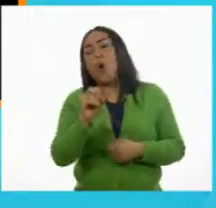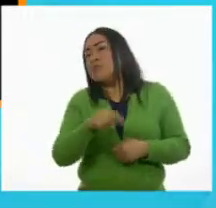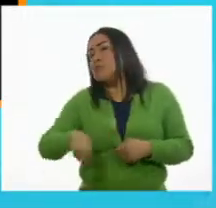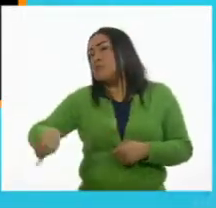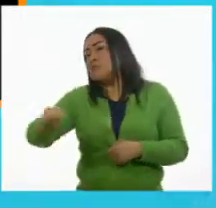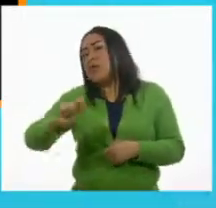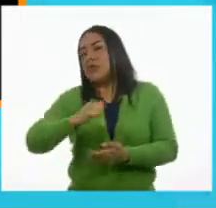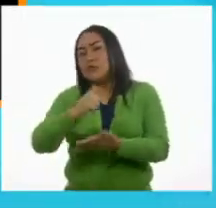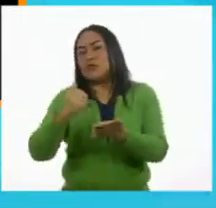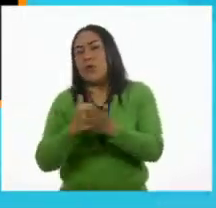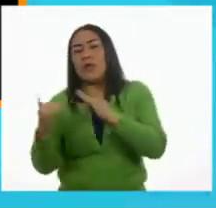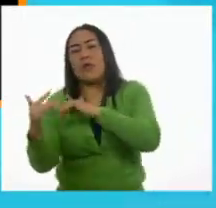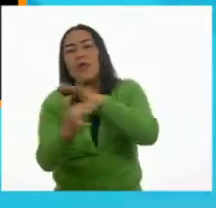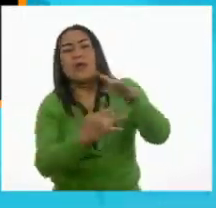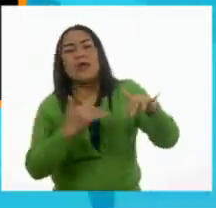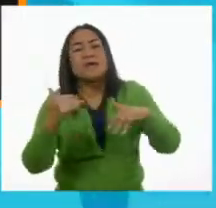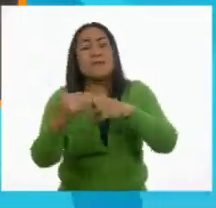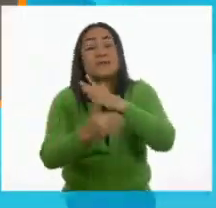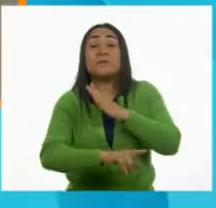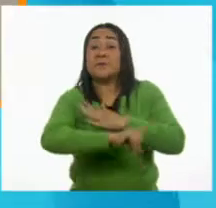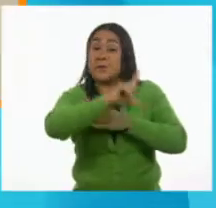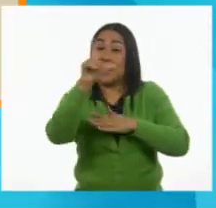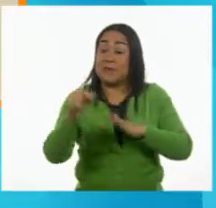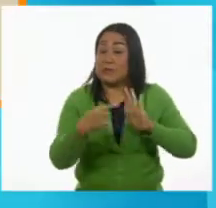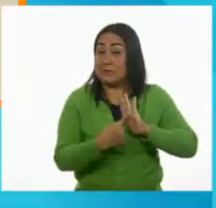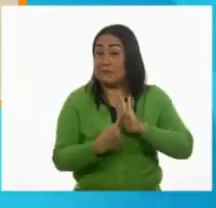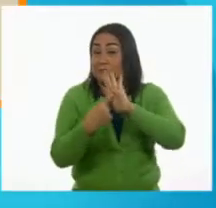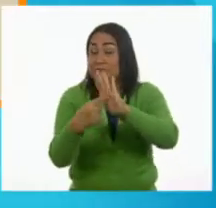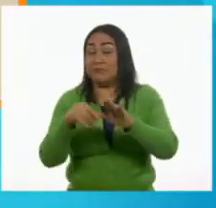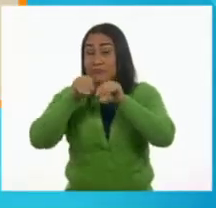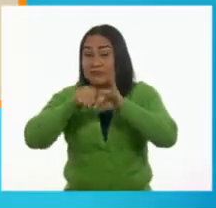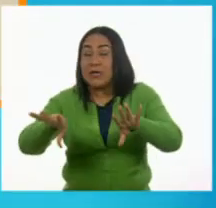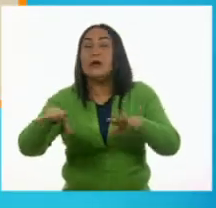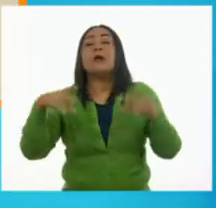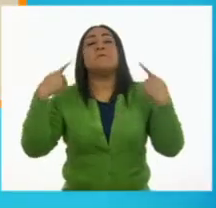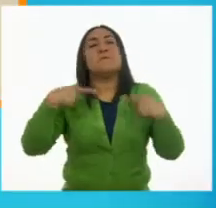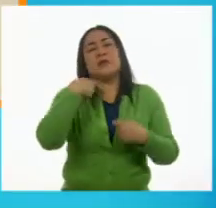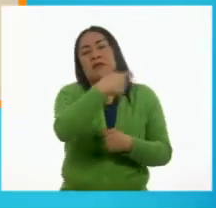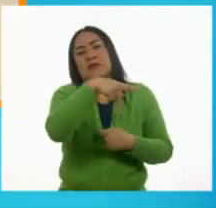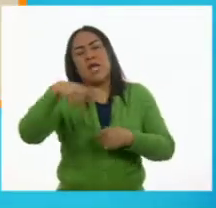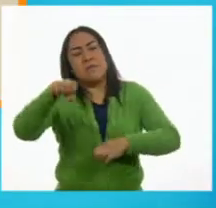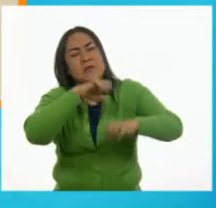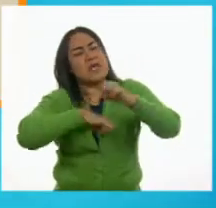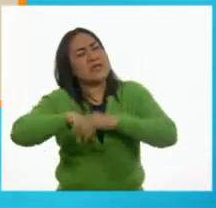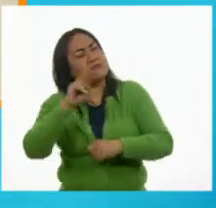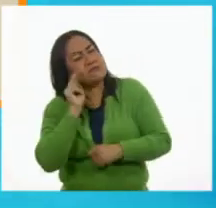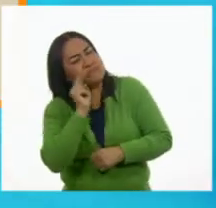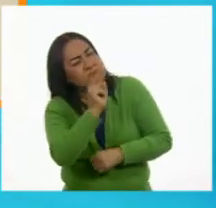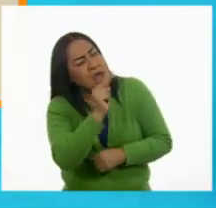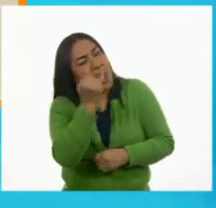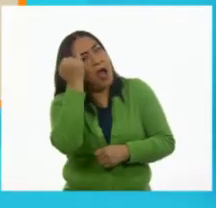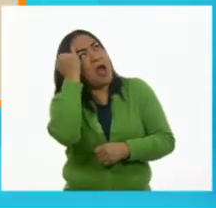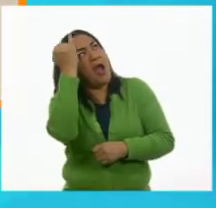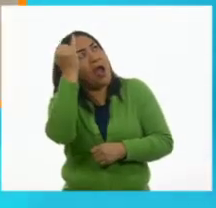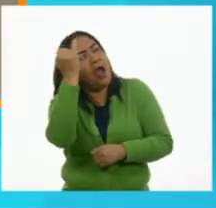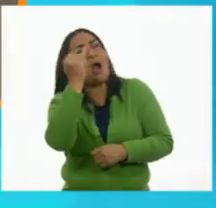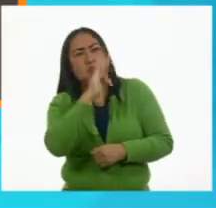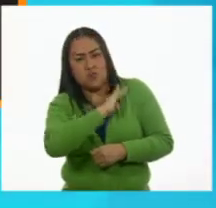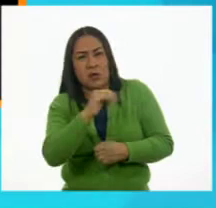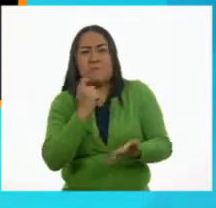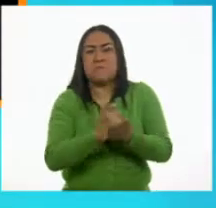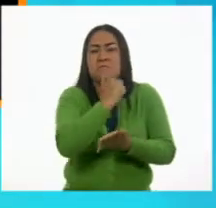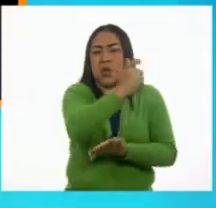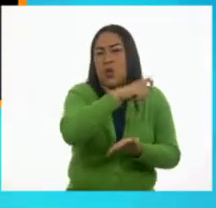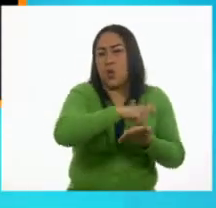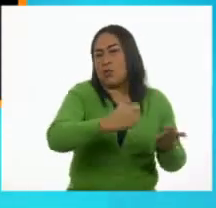Al poco tiempo de la primera presentación, ciertos empresarios comenzaron a ver la manera de comprar cinematógrafos